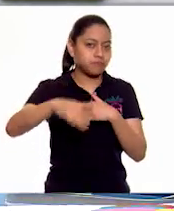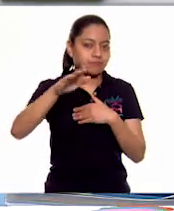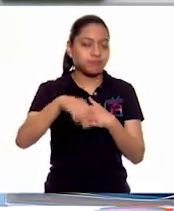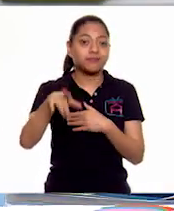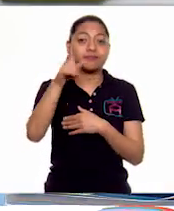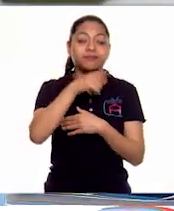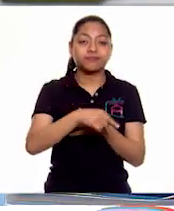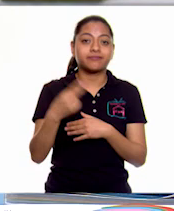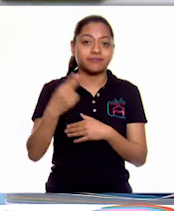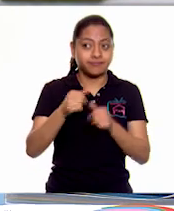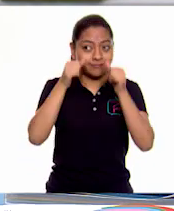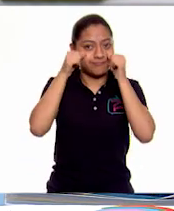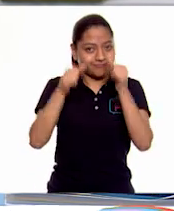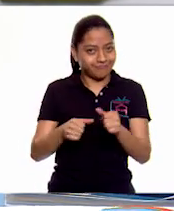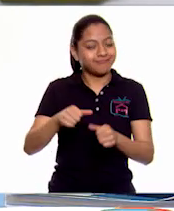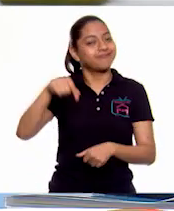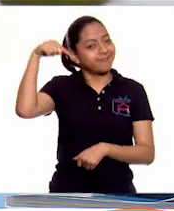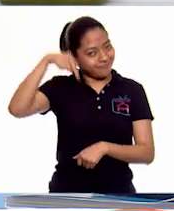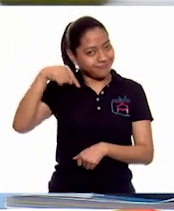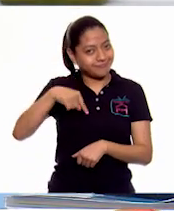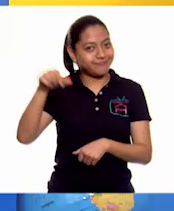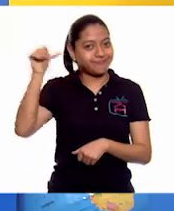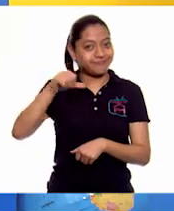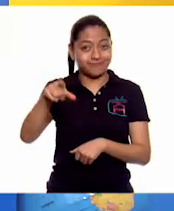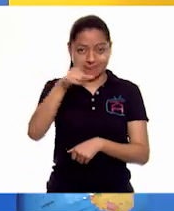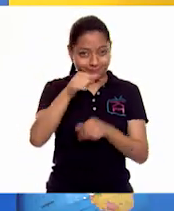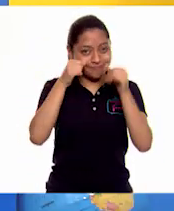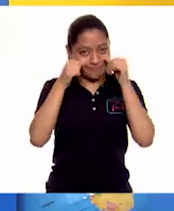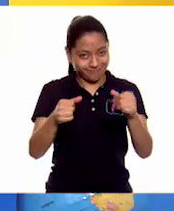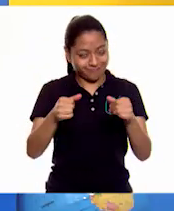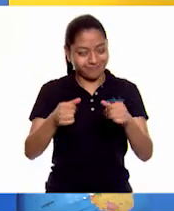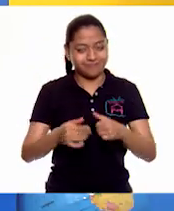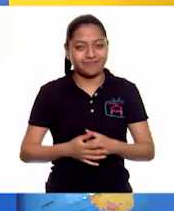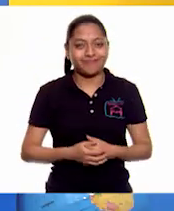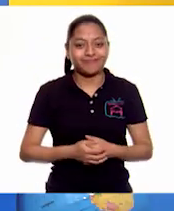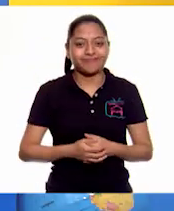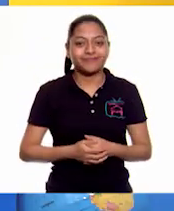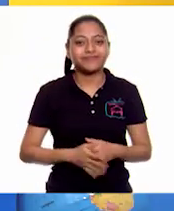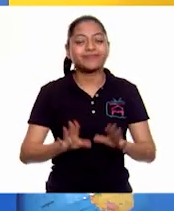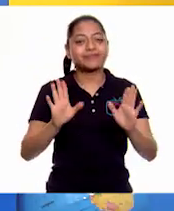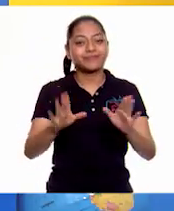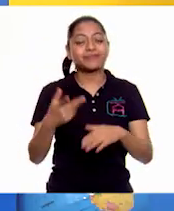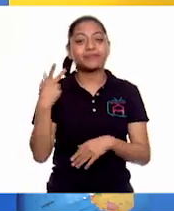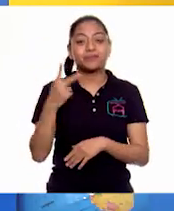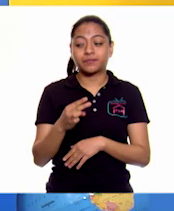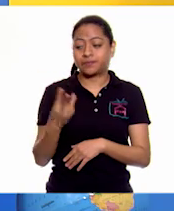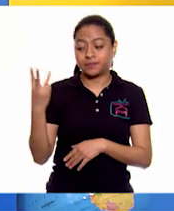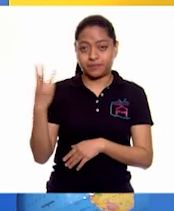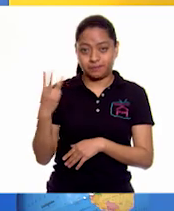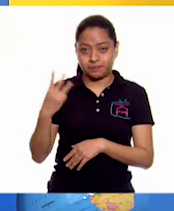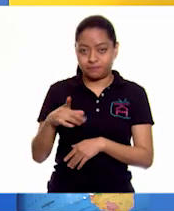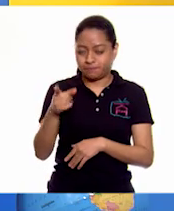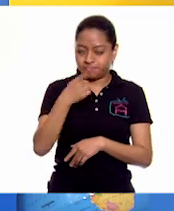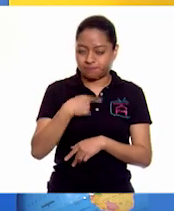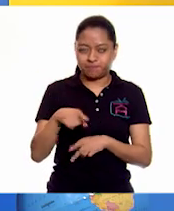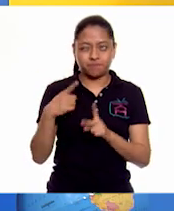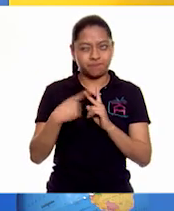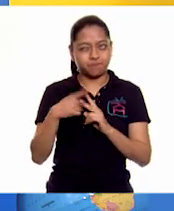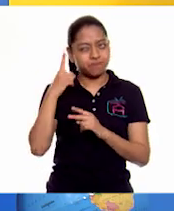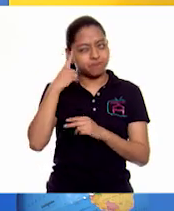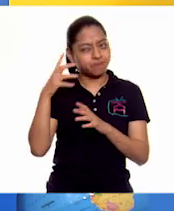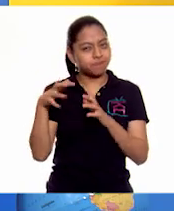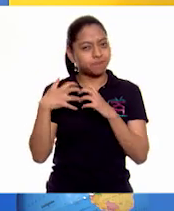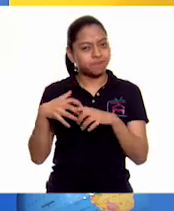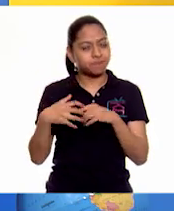tendrán que poner, mucha atención. ¡Ojo! Así es, pero nosotros debemos calcular bien, cuántos